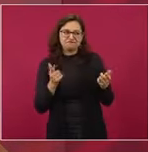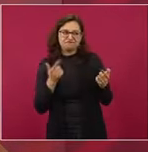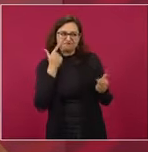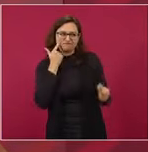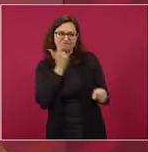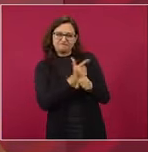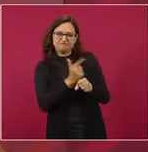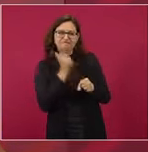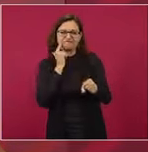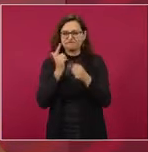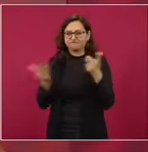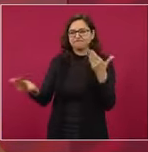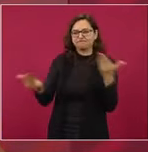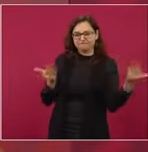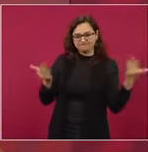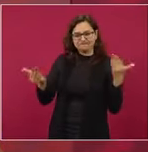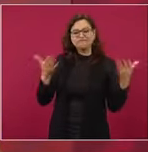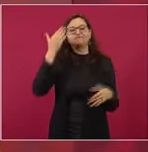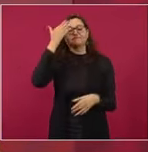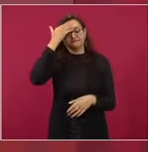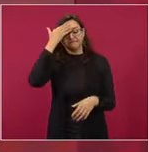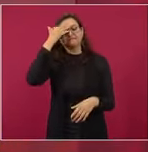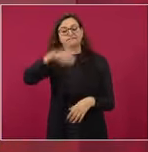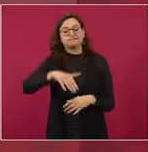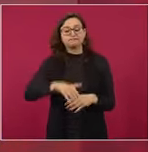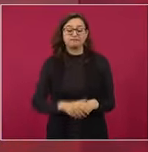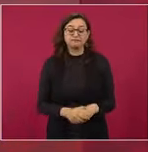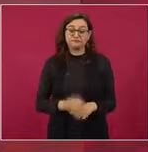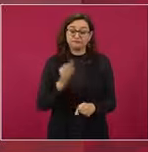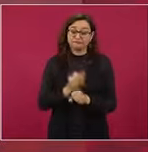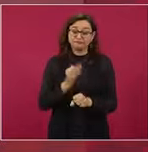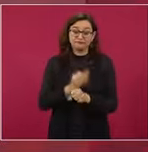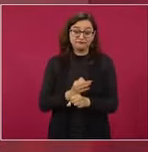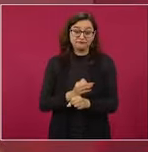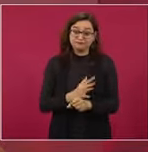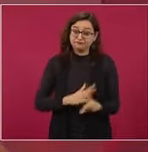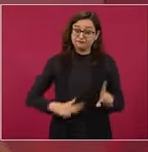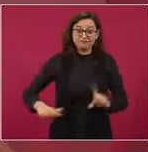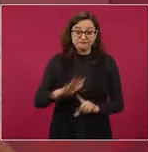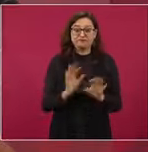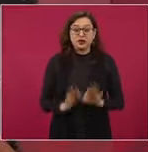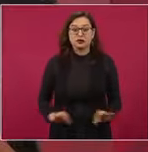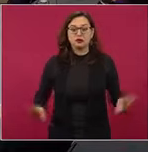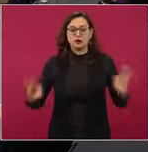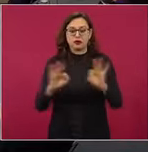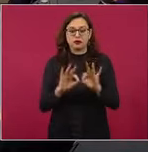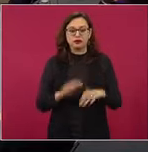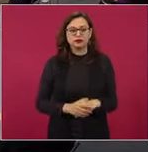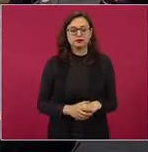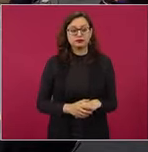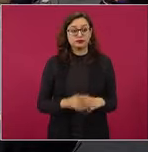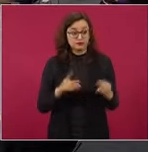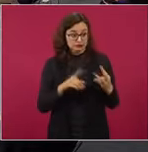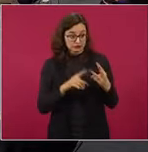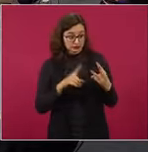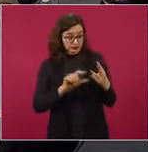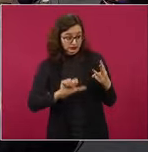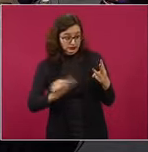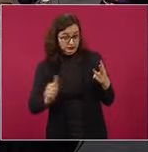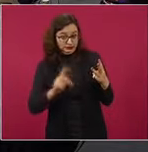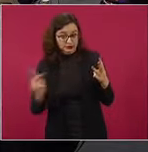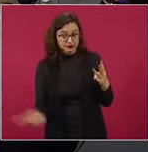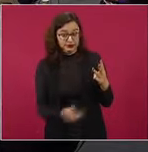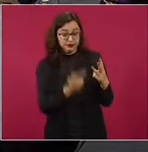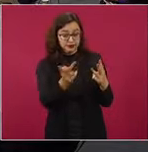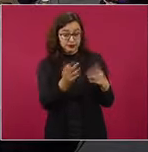Entonces, estamos viviendo momentos muy importantes, pero bueno, ya nos fuimos. Tenías otra. Sí, una última, por favor.